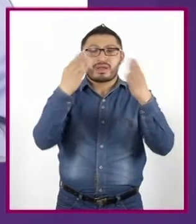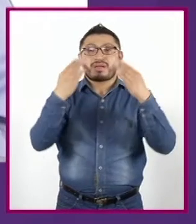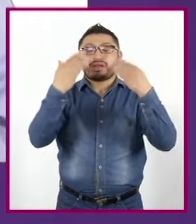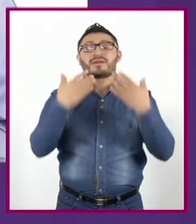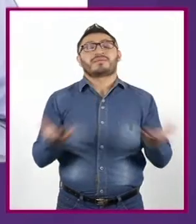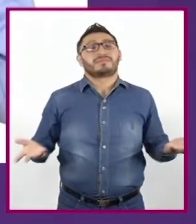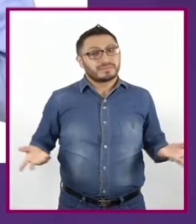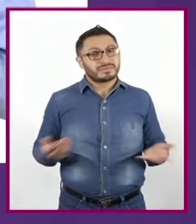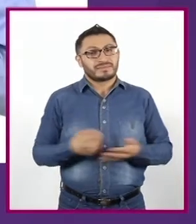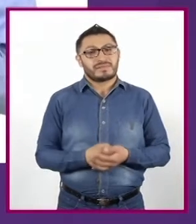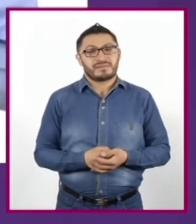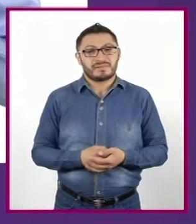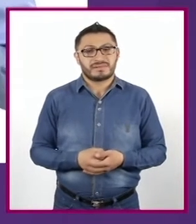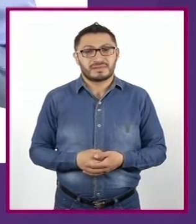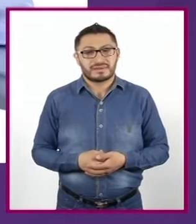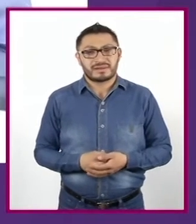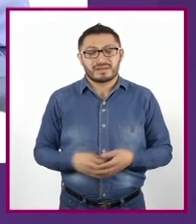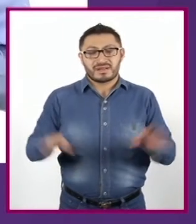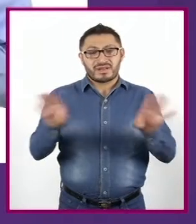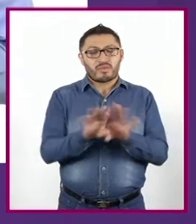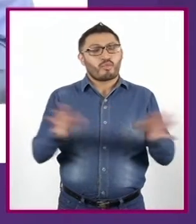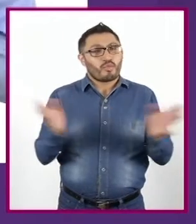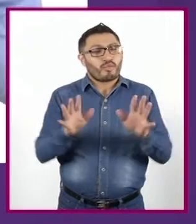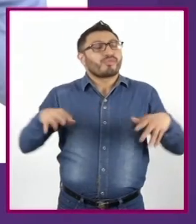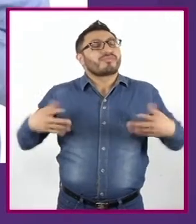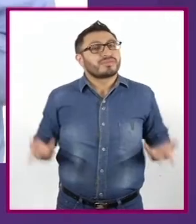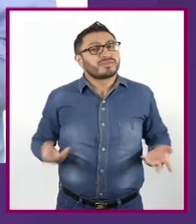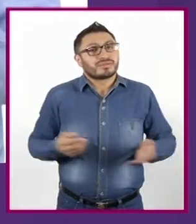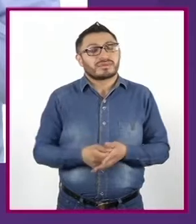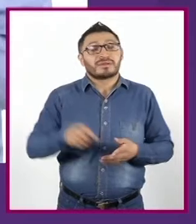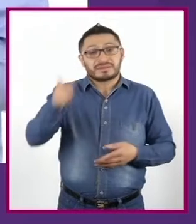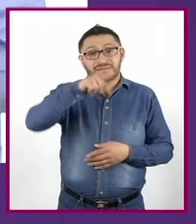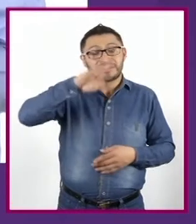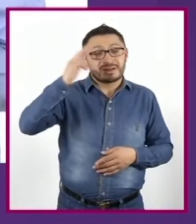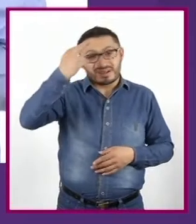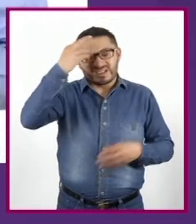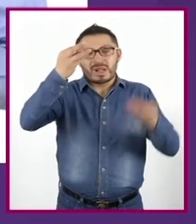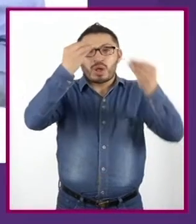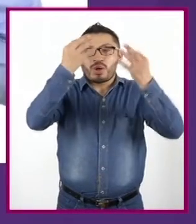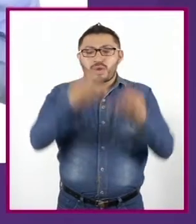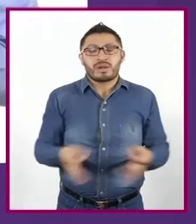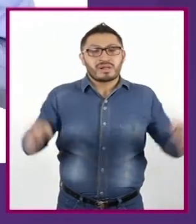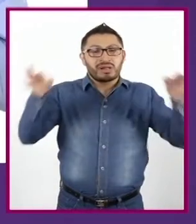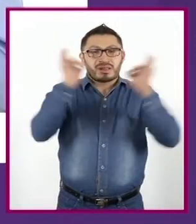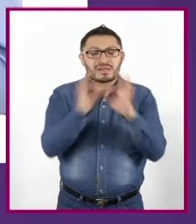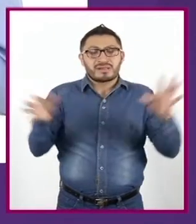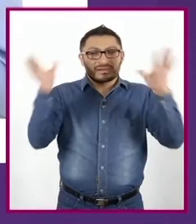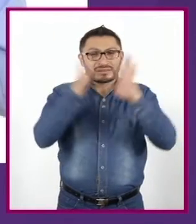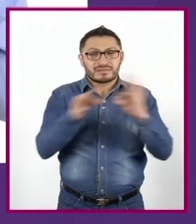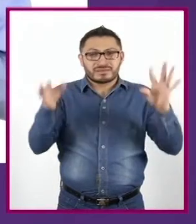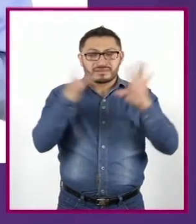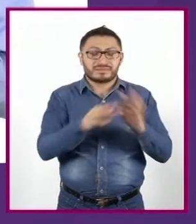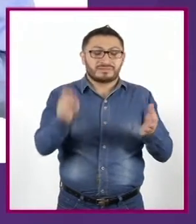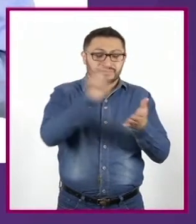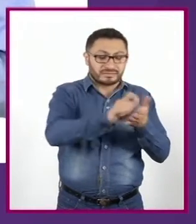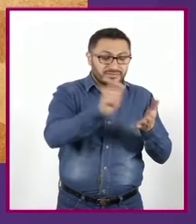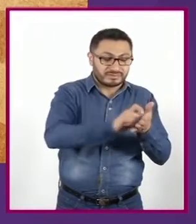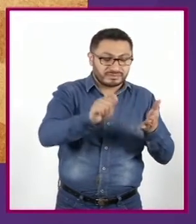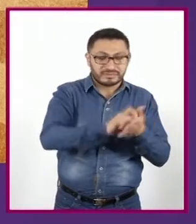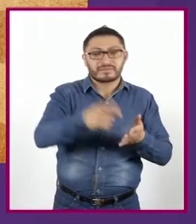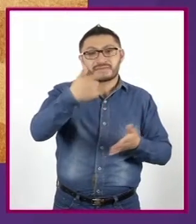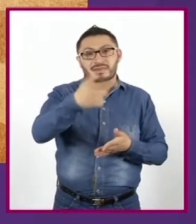hacerlo ¿Cómo lo harían? Recuerden que es muy importante definir y escribir un guión